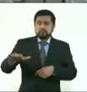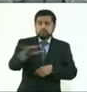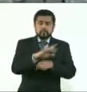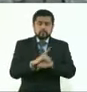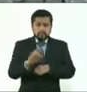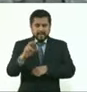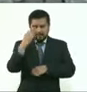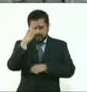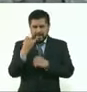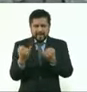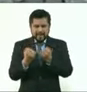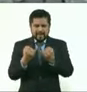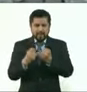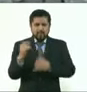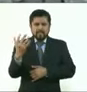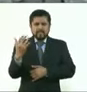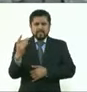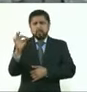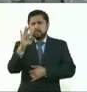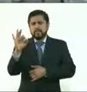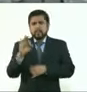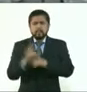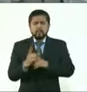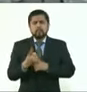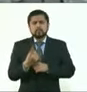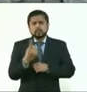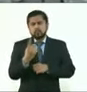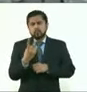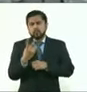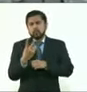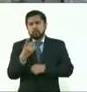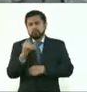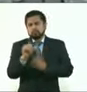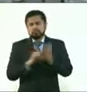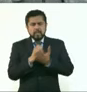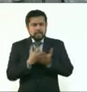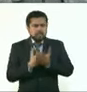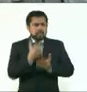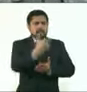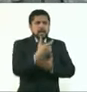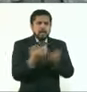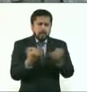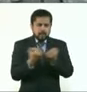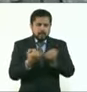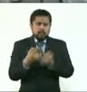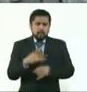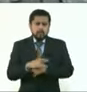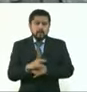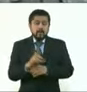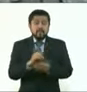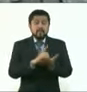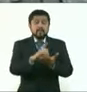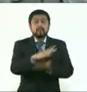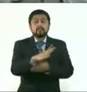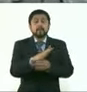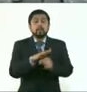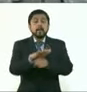% del pago bimestral si se encuentran en estas características del pago de derechos de agua.